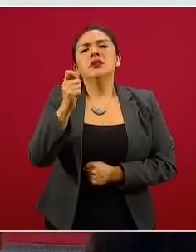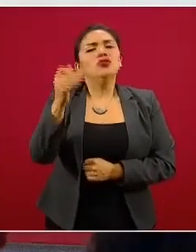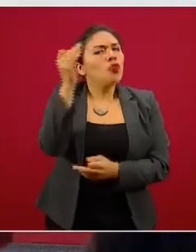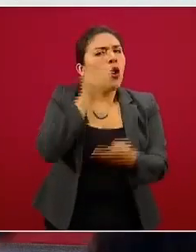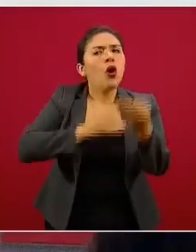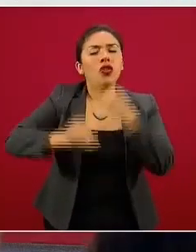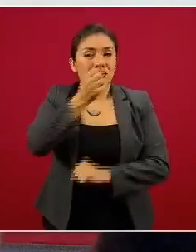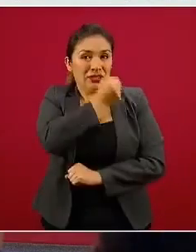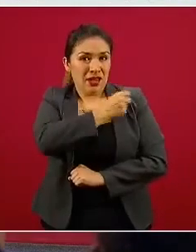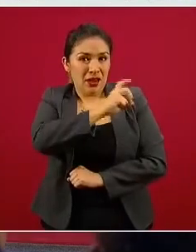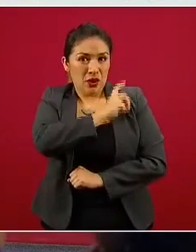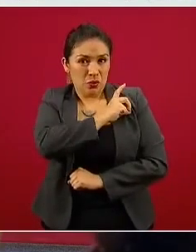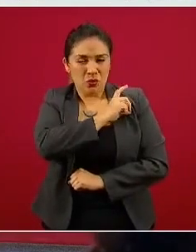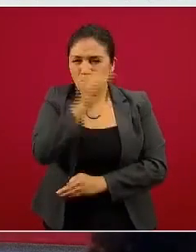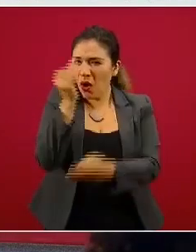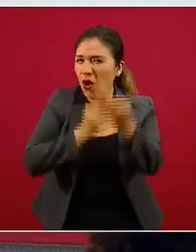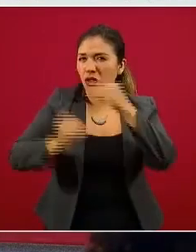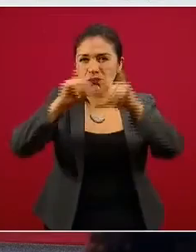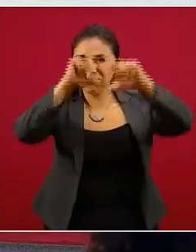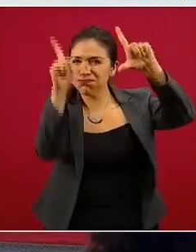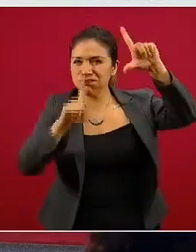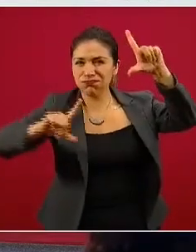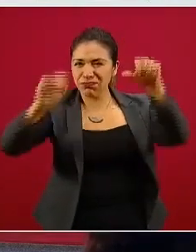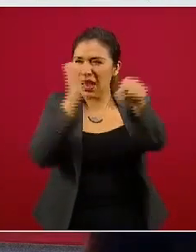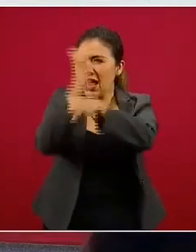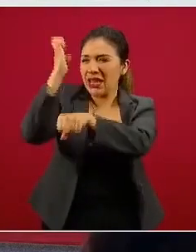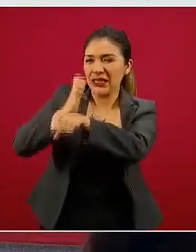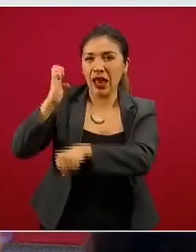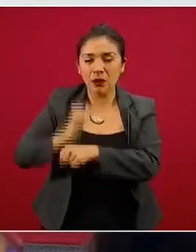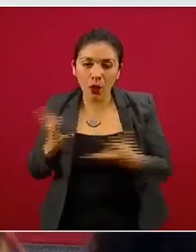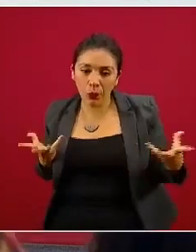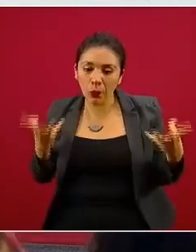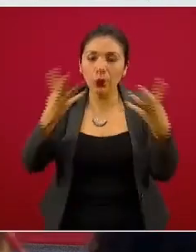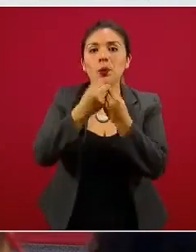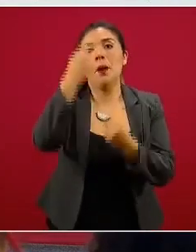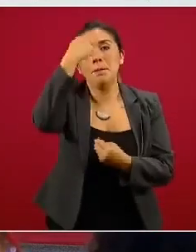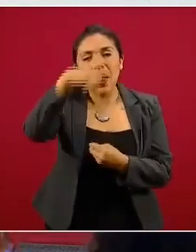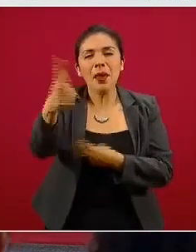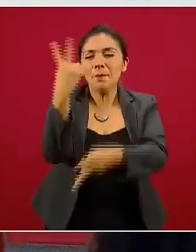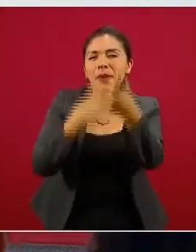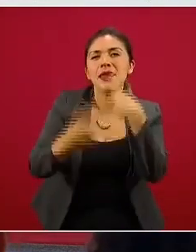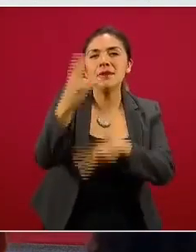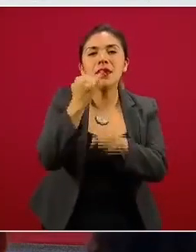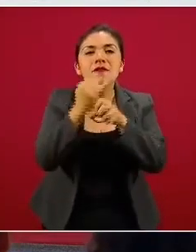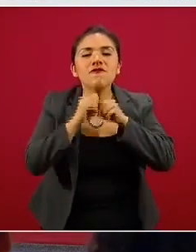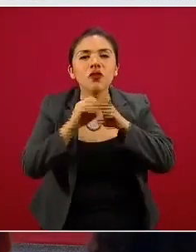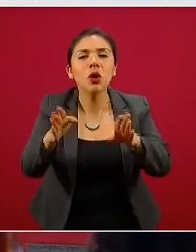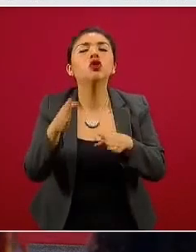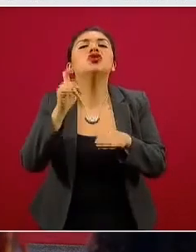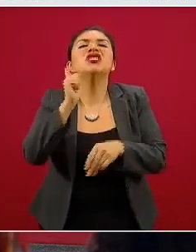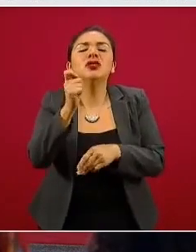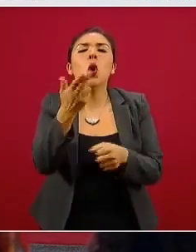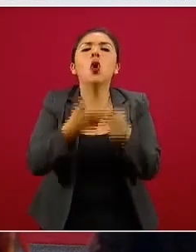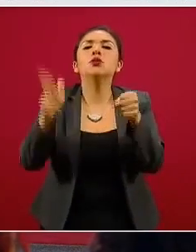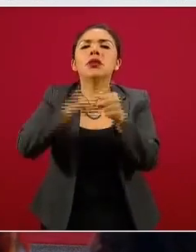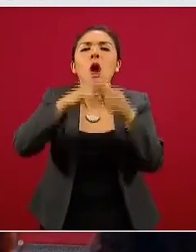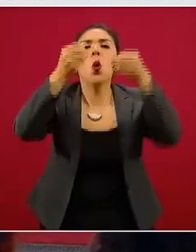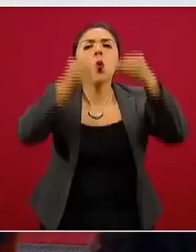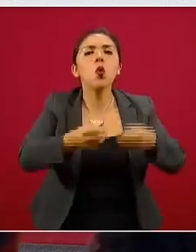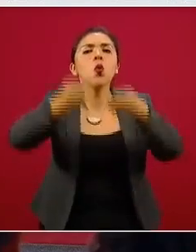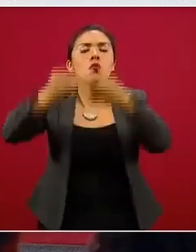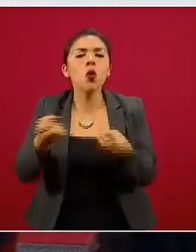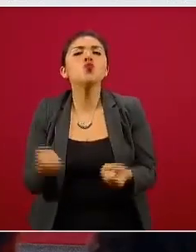todo el sector salud y de todas las entidades federativas para alimentar la información sobre la ocupación hospitalaria